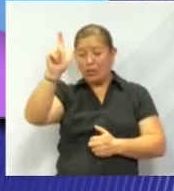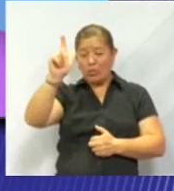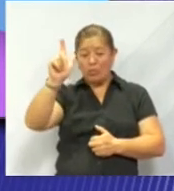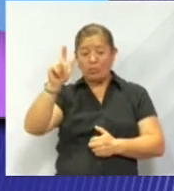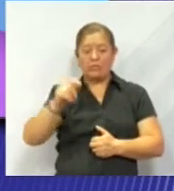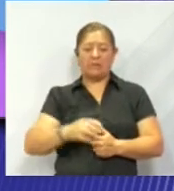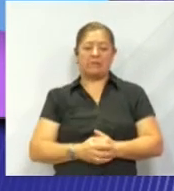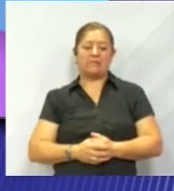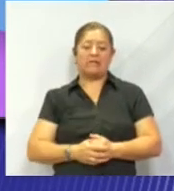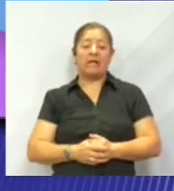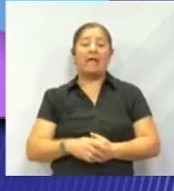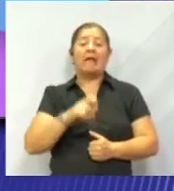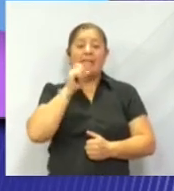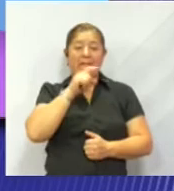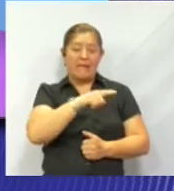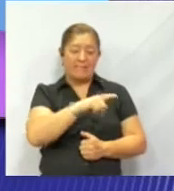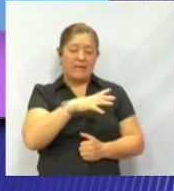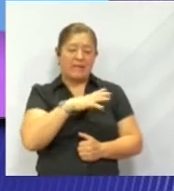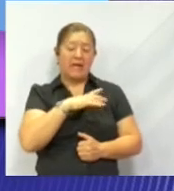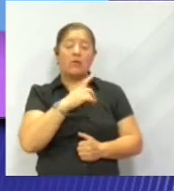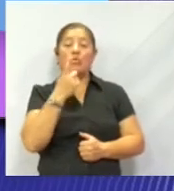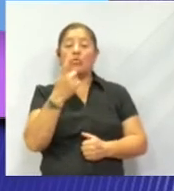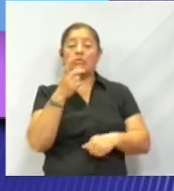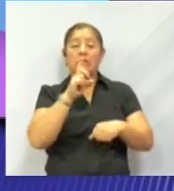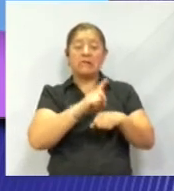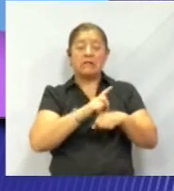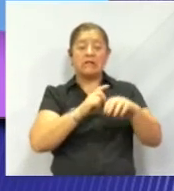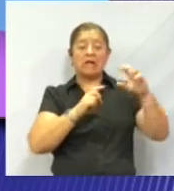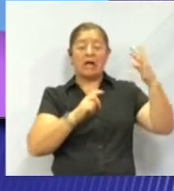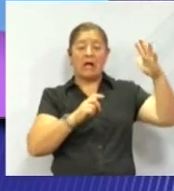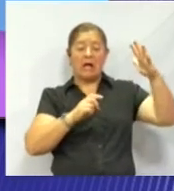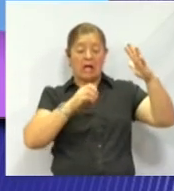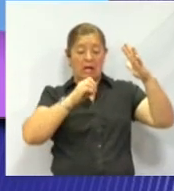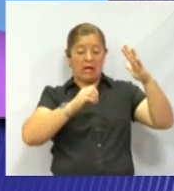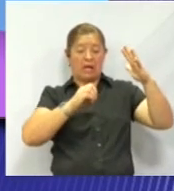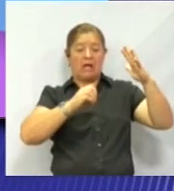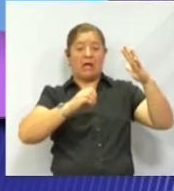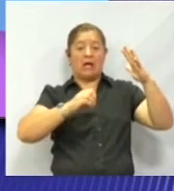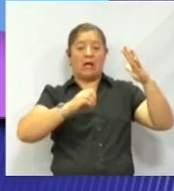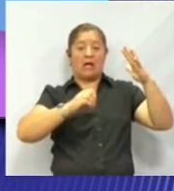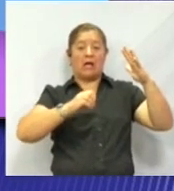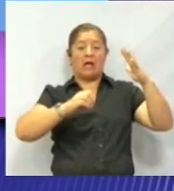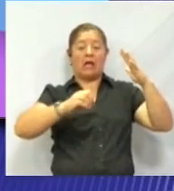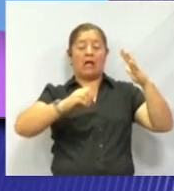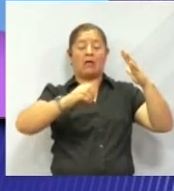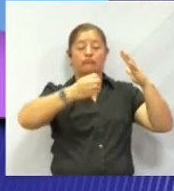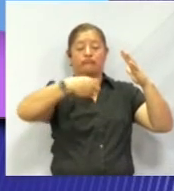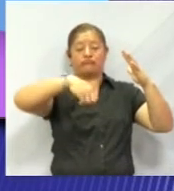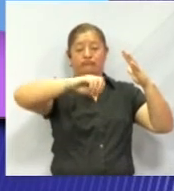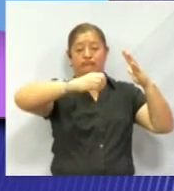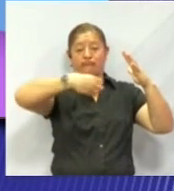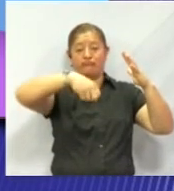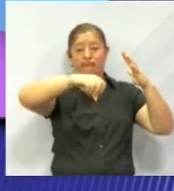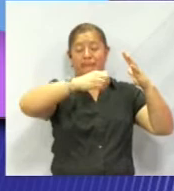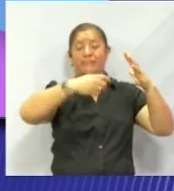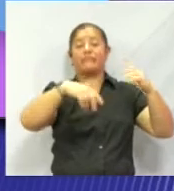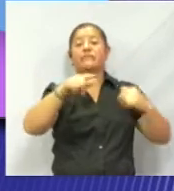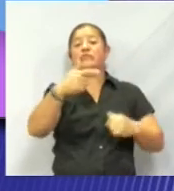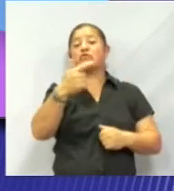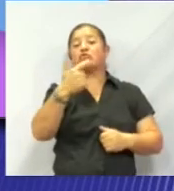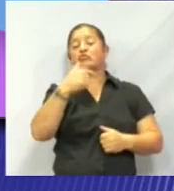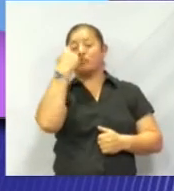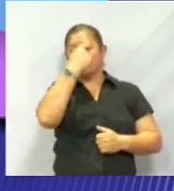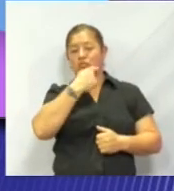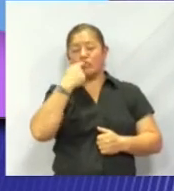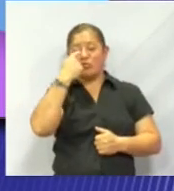interesante, que dura un día. Para Júpiter, 12 horas. ¿Cómo ves? ¡Guau! Se me